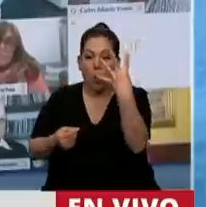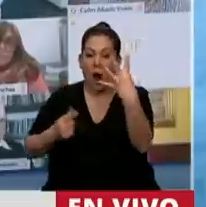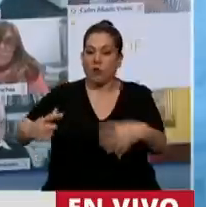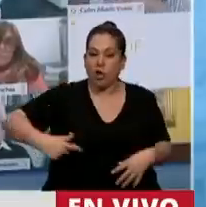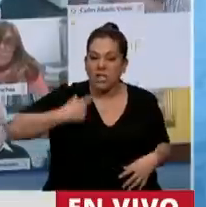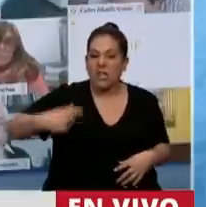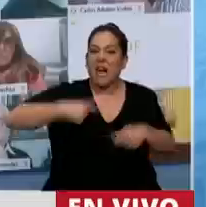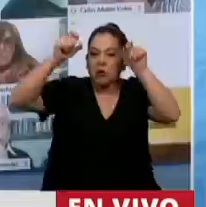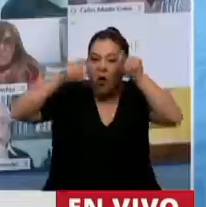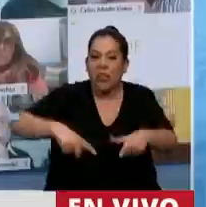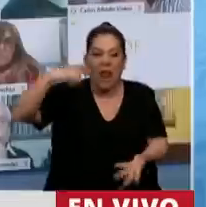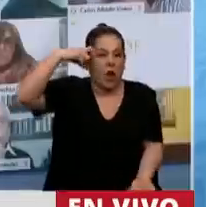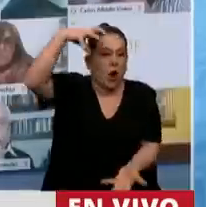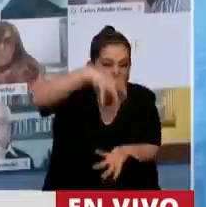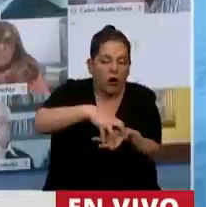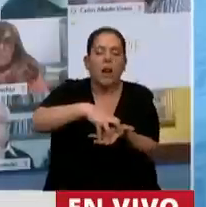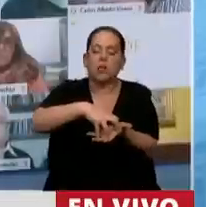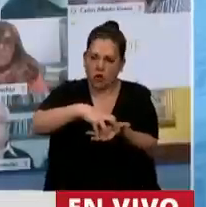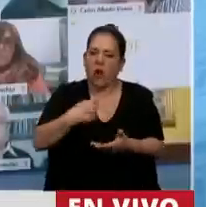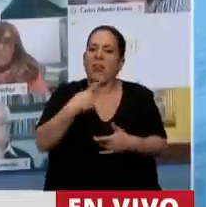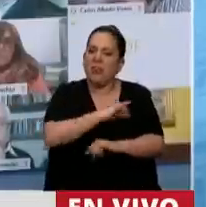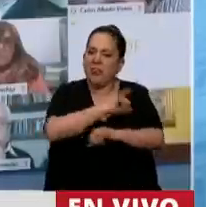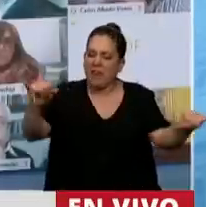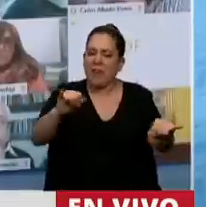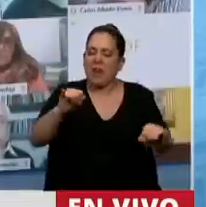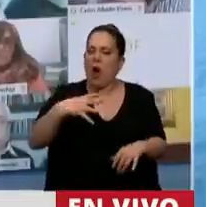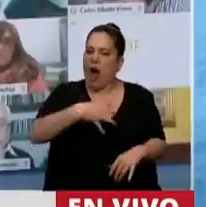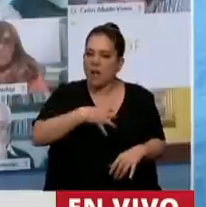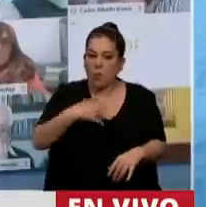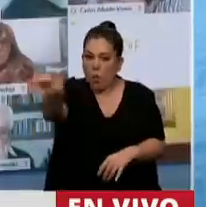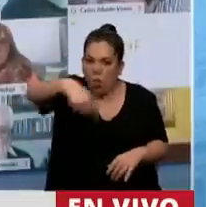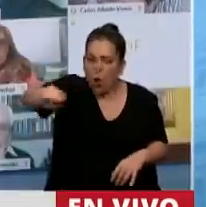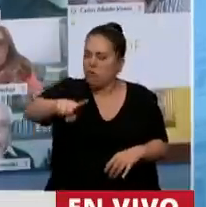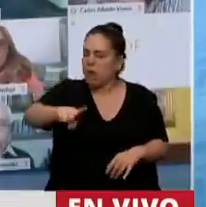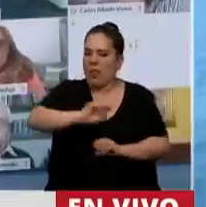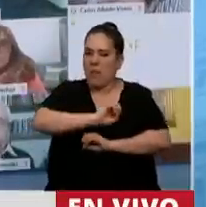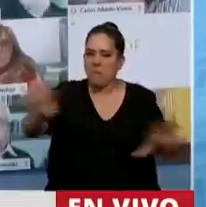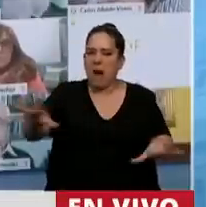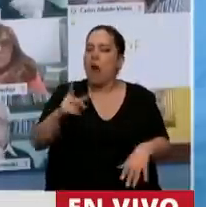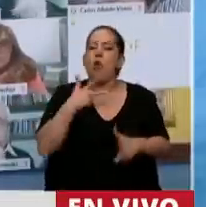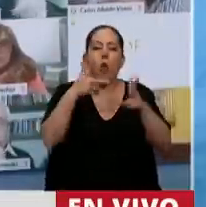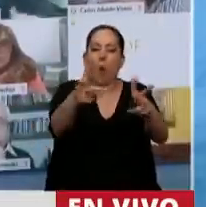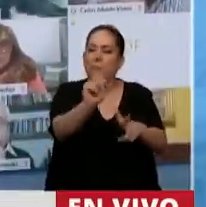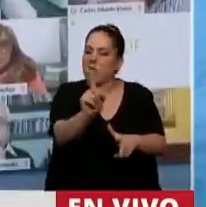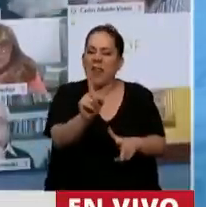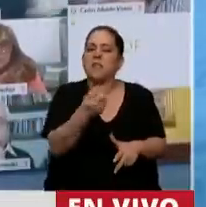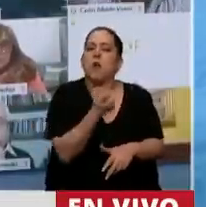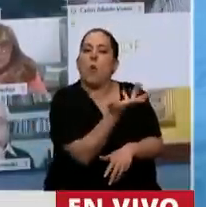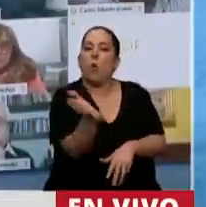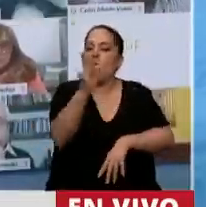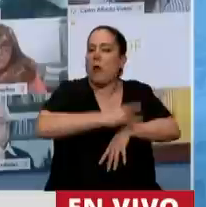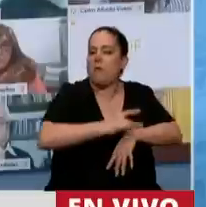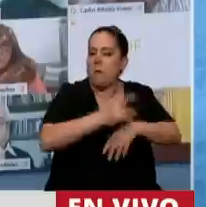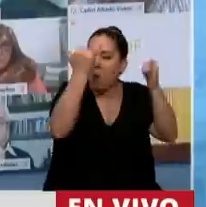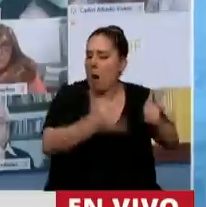Congreso condenaron la actitud de ustedes. No vamos a decir cuántos enfermos hay no vamos a decir